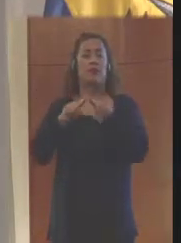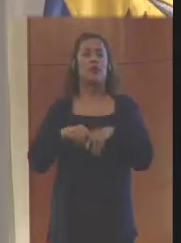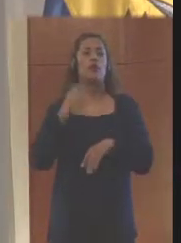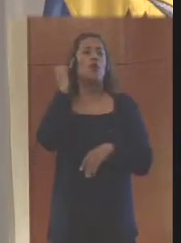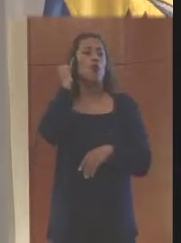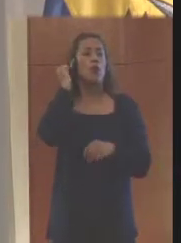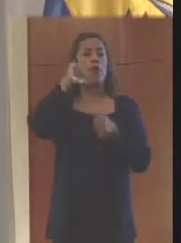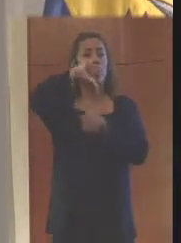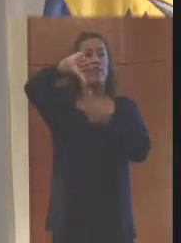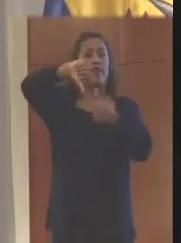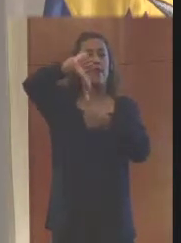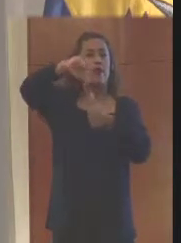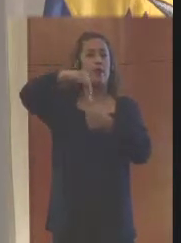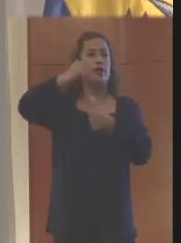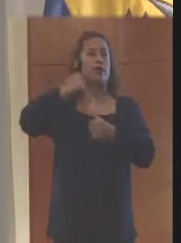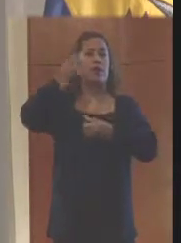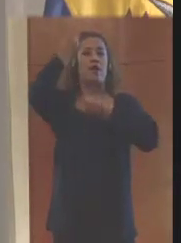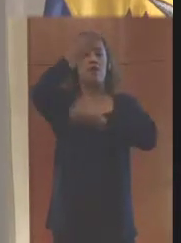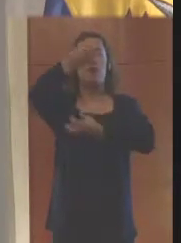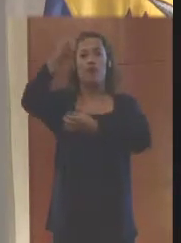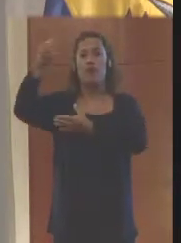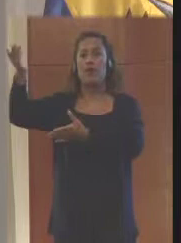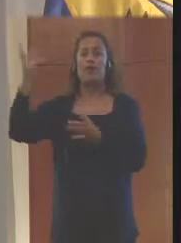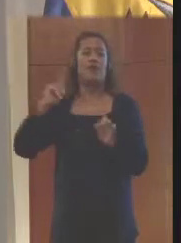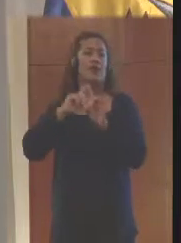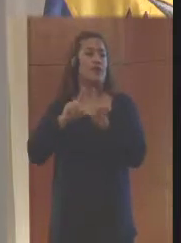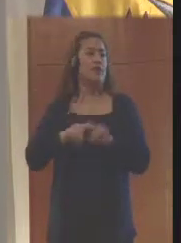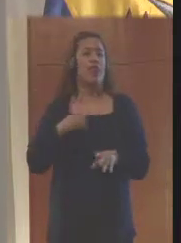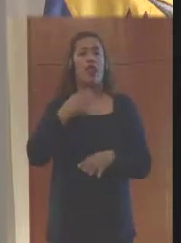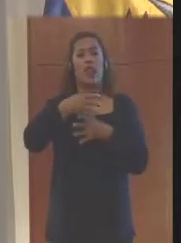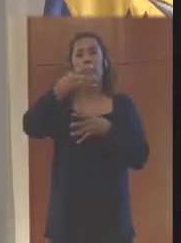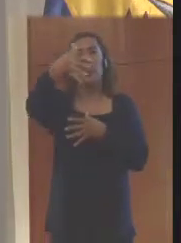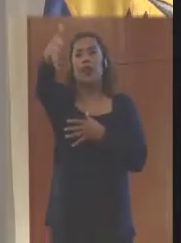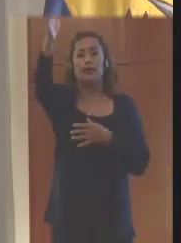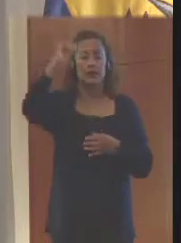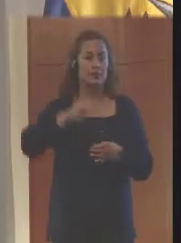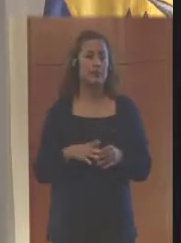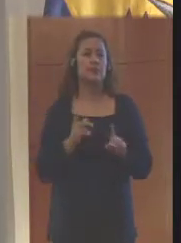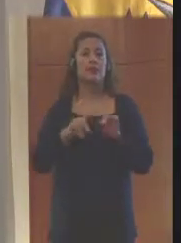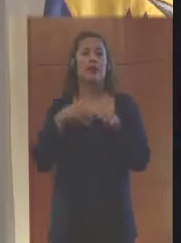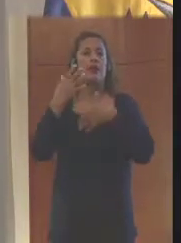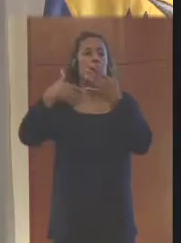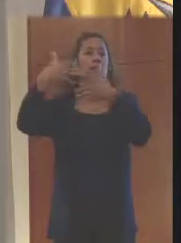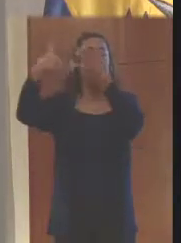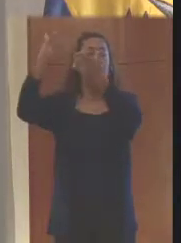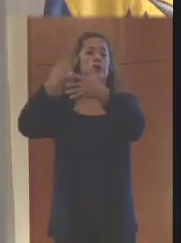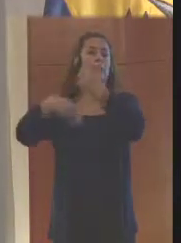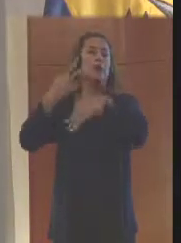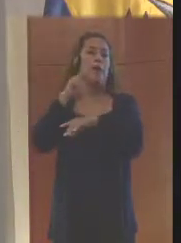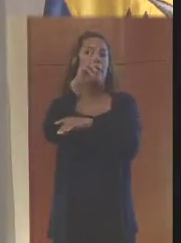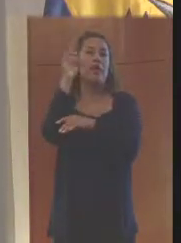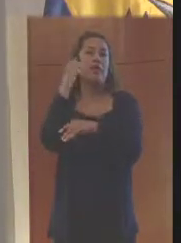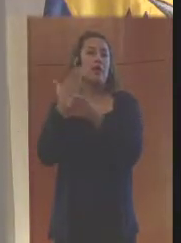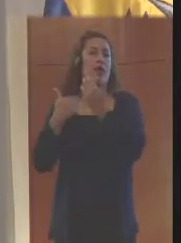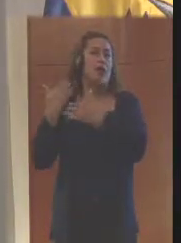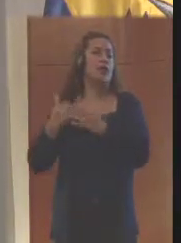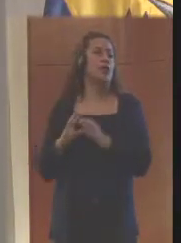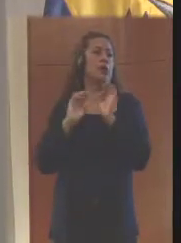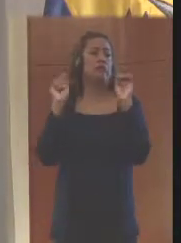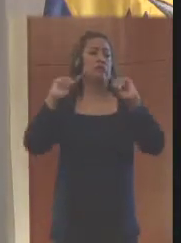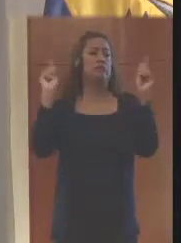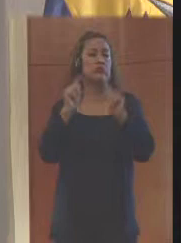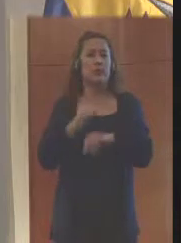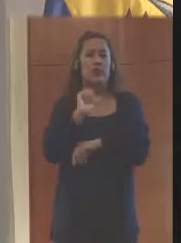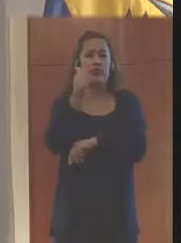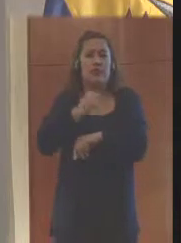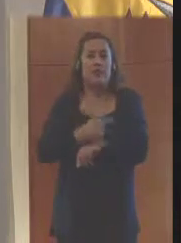caribeña, conversadora, hablando muy rápido y contando una historia de 20 años en 10 minutos. Voy a tratar